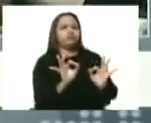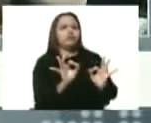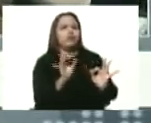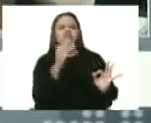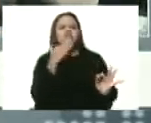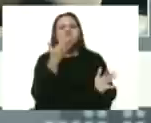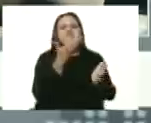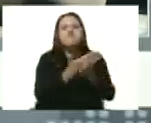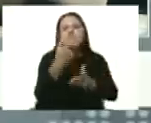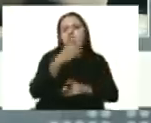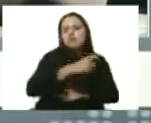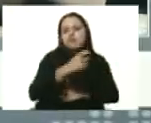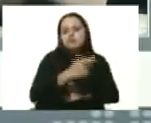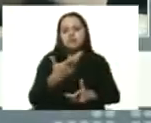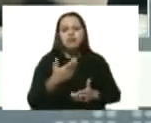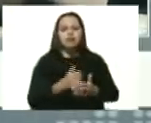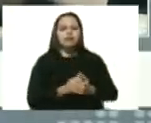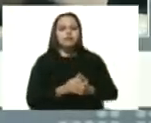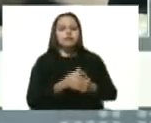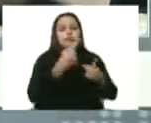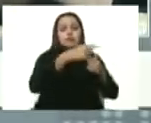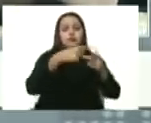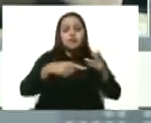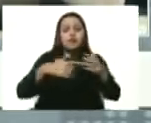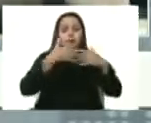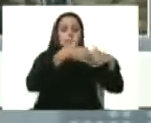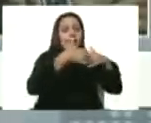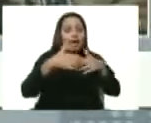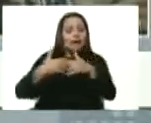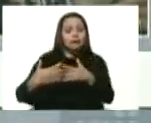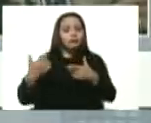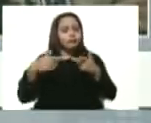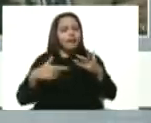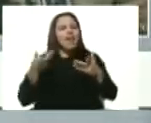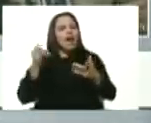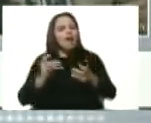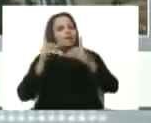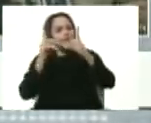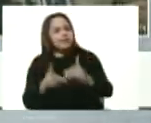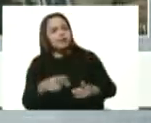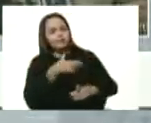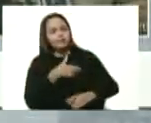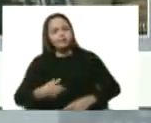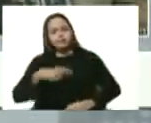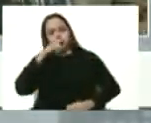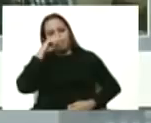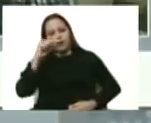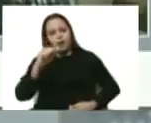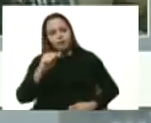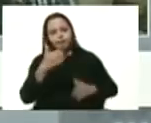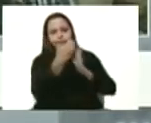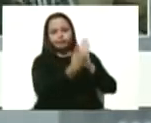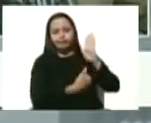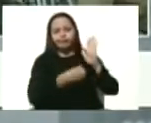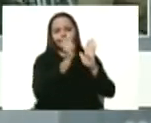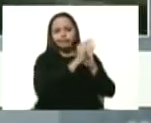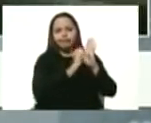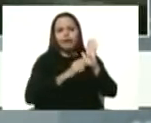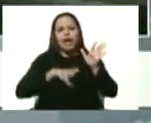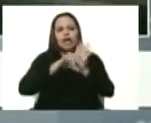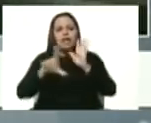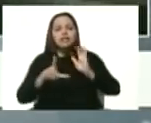peticiones, a las solicitudes de los distintos sectores productivos ha decidido emitir este decreto donde